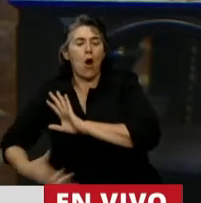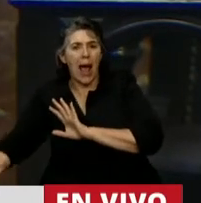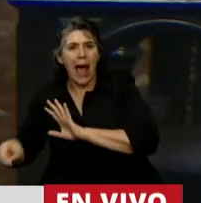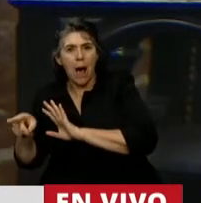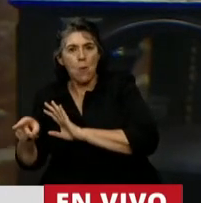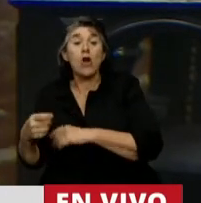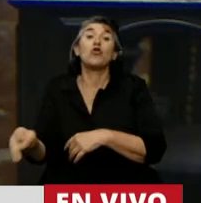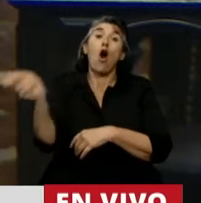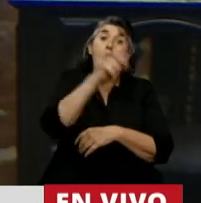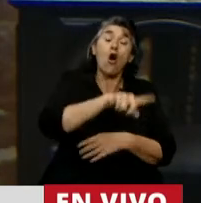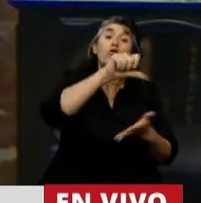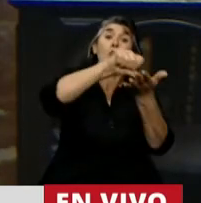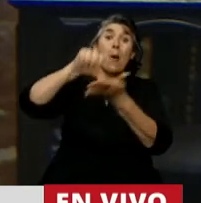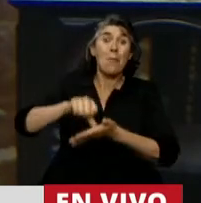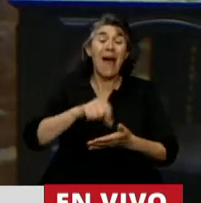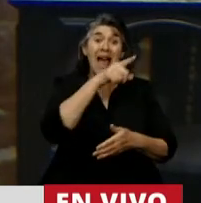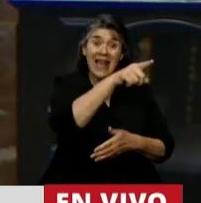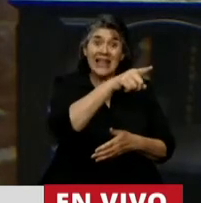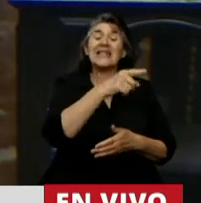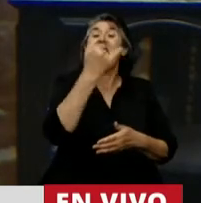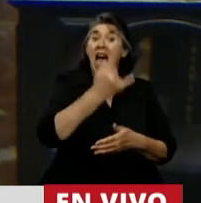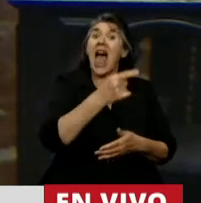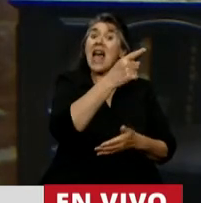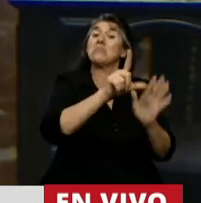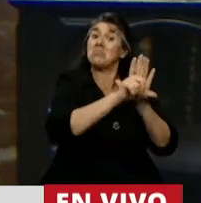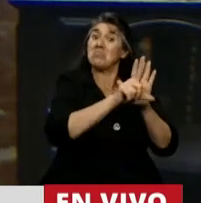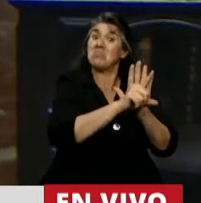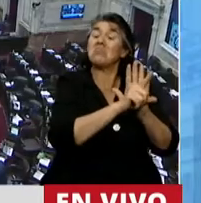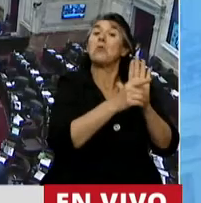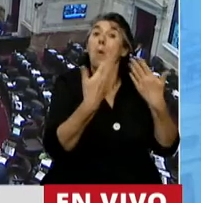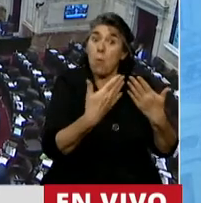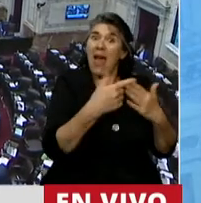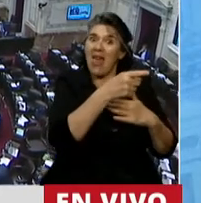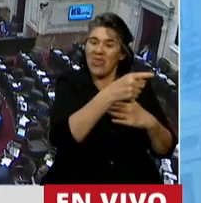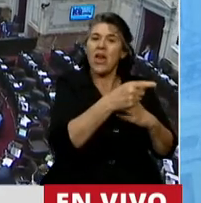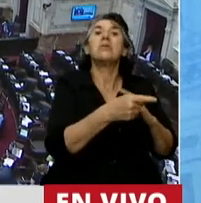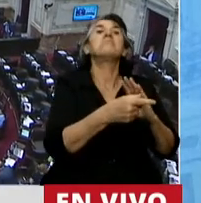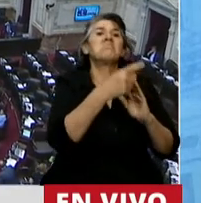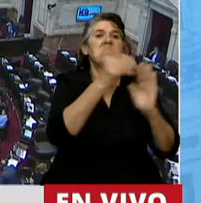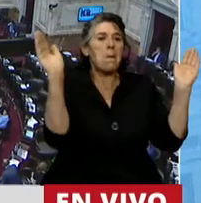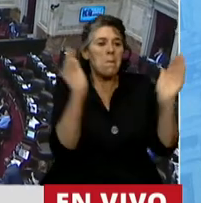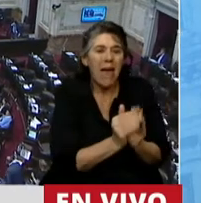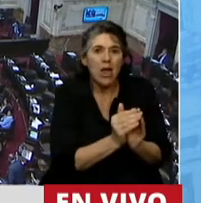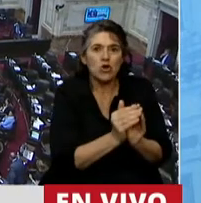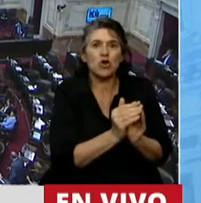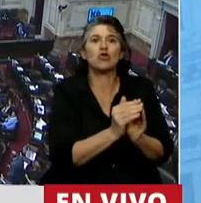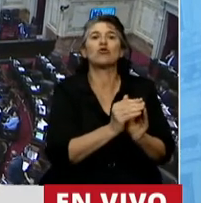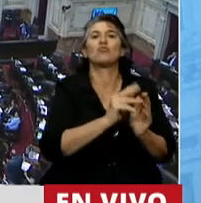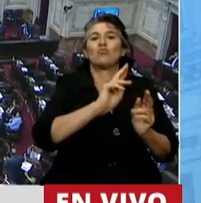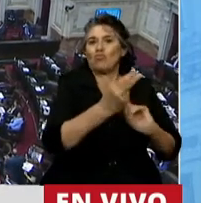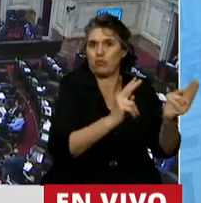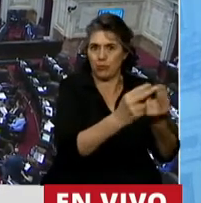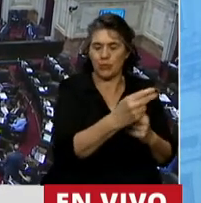que tienen legislaciones más permisivas o liberales tienen menores índices. Y de allí deviene que hay que